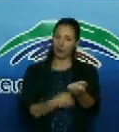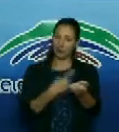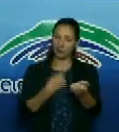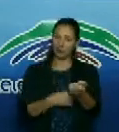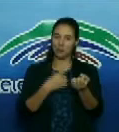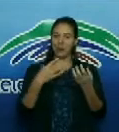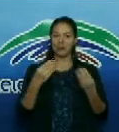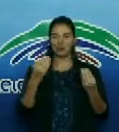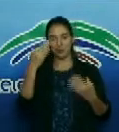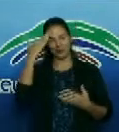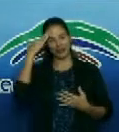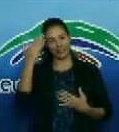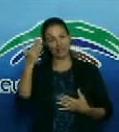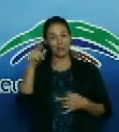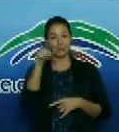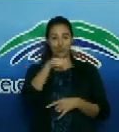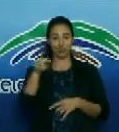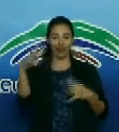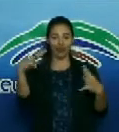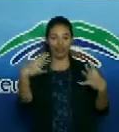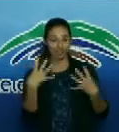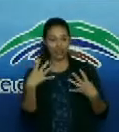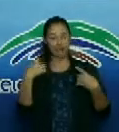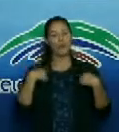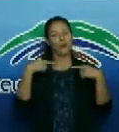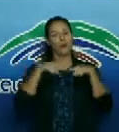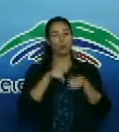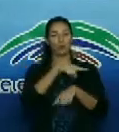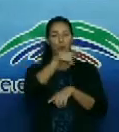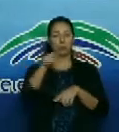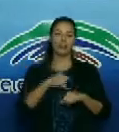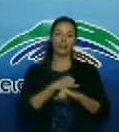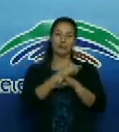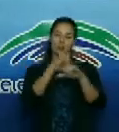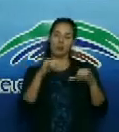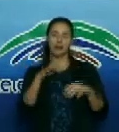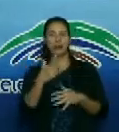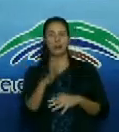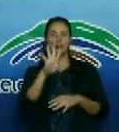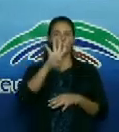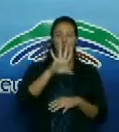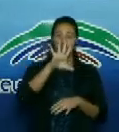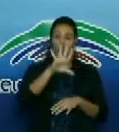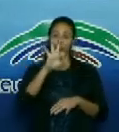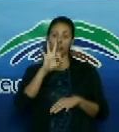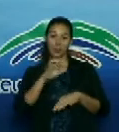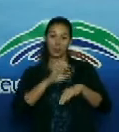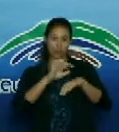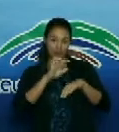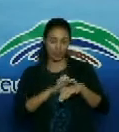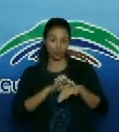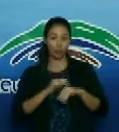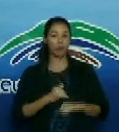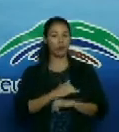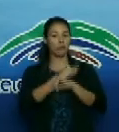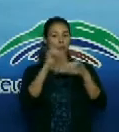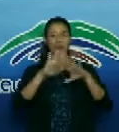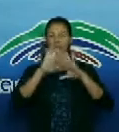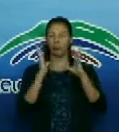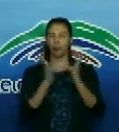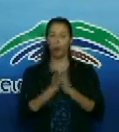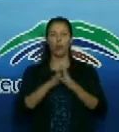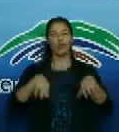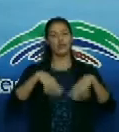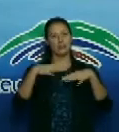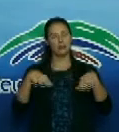placer les saluda Raúl Rodríguez Peña. Estaré acompañándolos en estos aproximadamente 58 minutos de actualidad con respecto al enfrentamiento a la